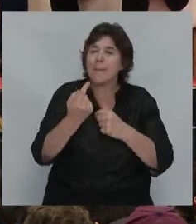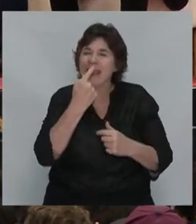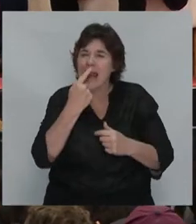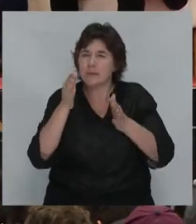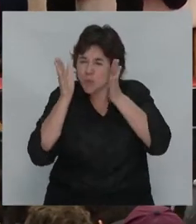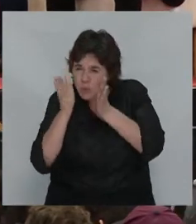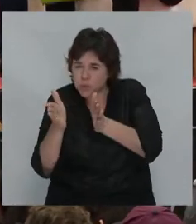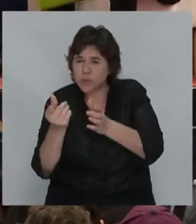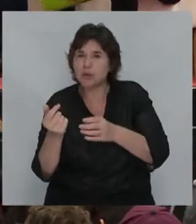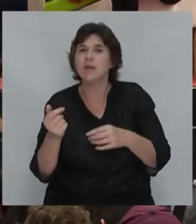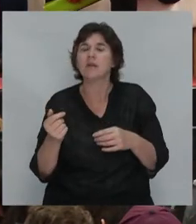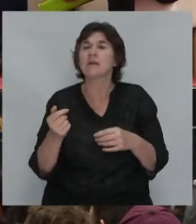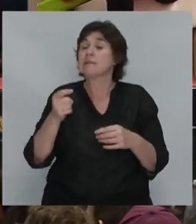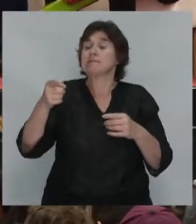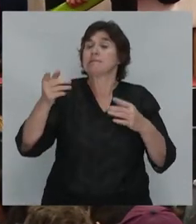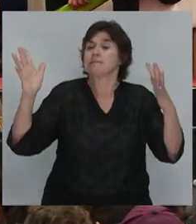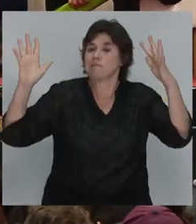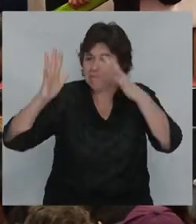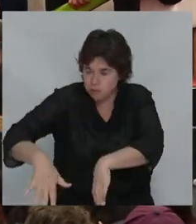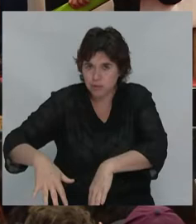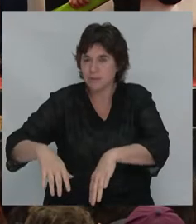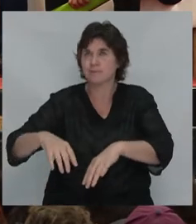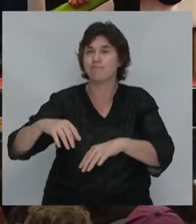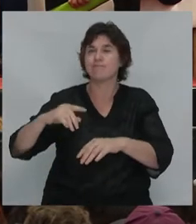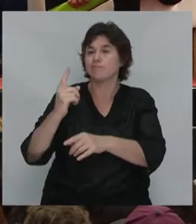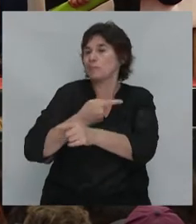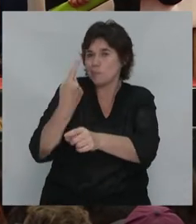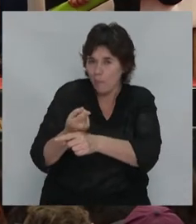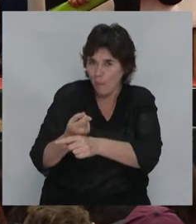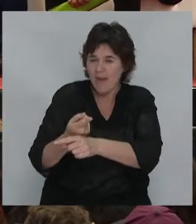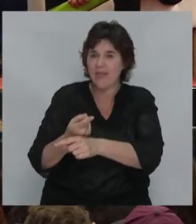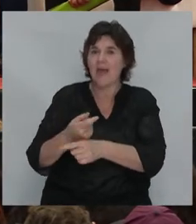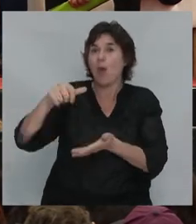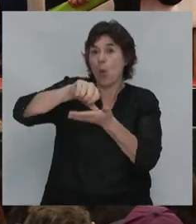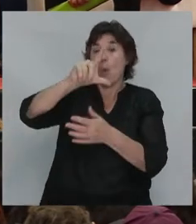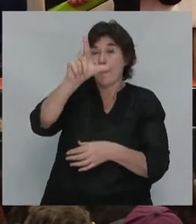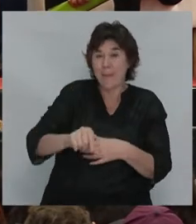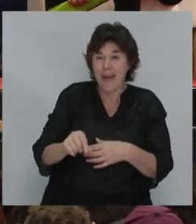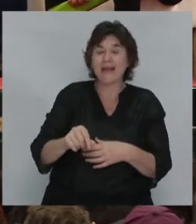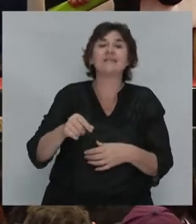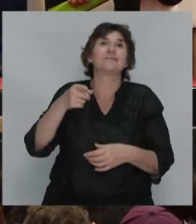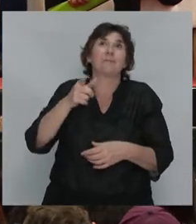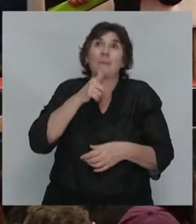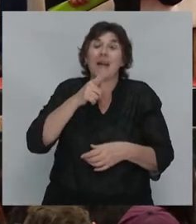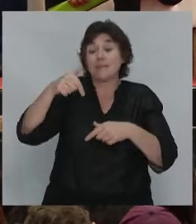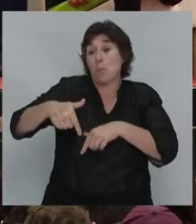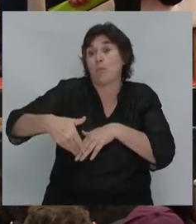puede ser derrotado, al menos a escala nacional y al menos temporariamente,